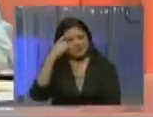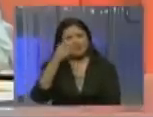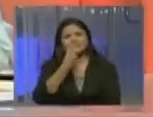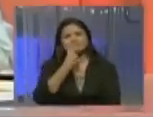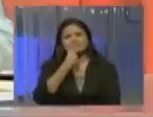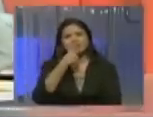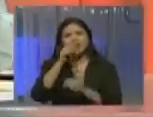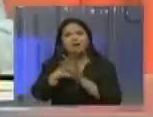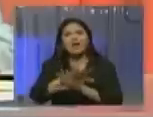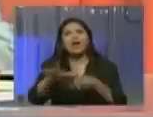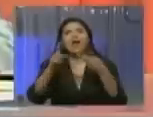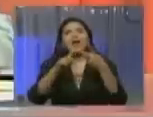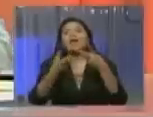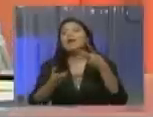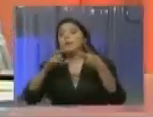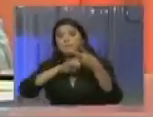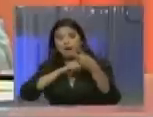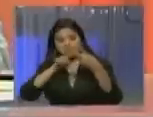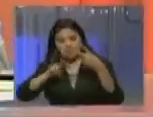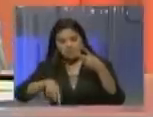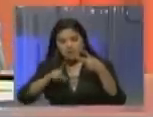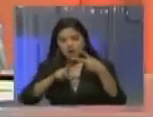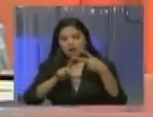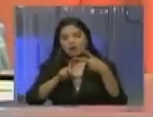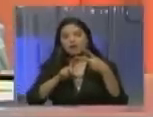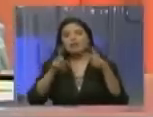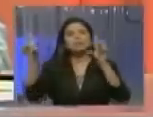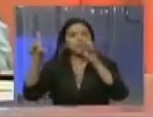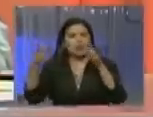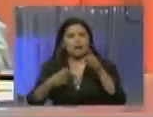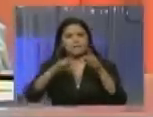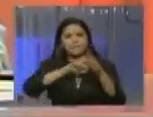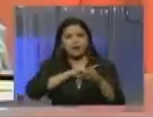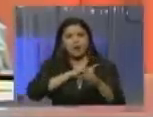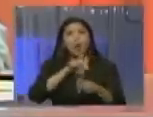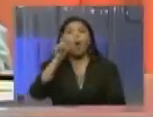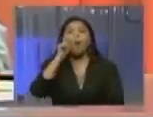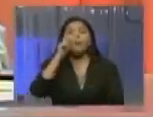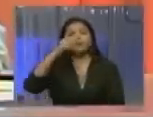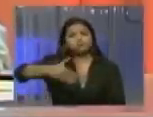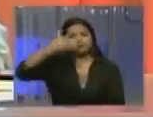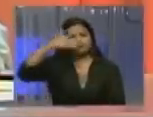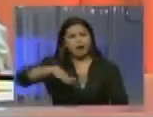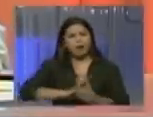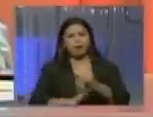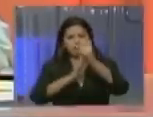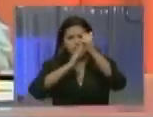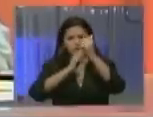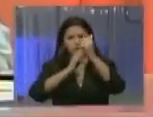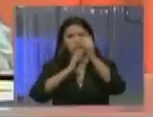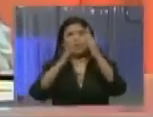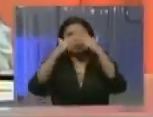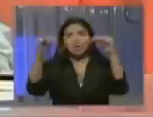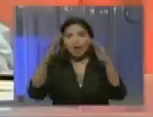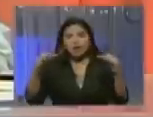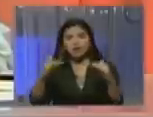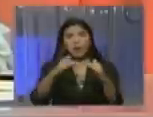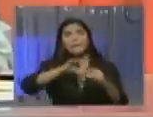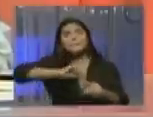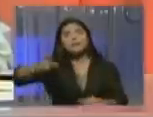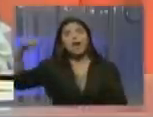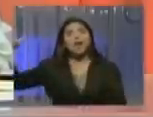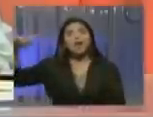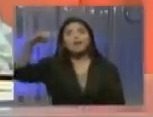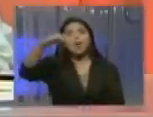Antena 3 en España, de que Muammar Gaddafi, el coronel líder de Libia, había mandado la aviación